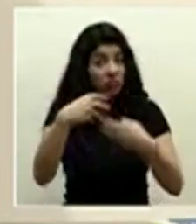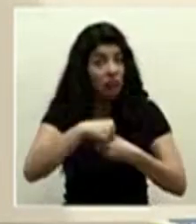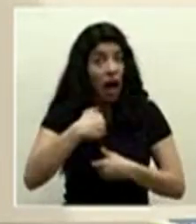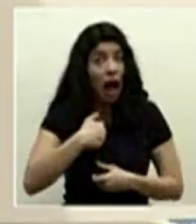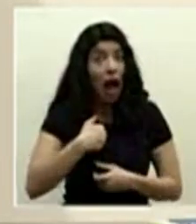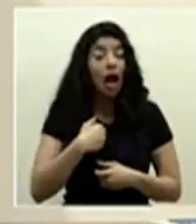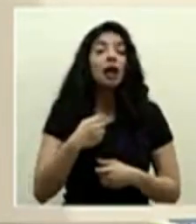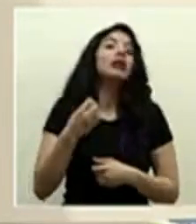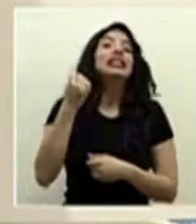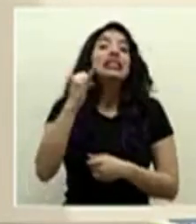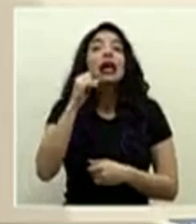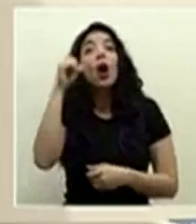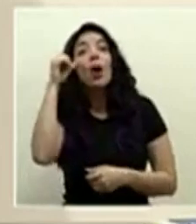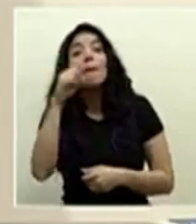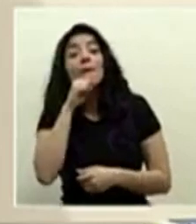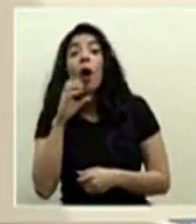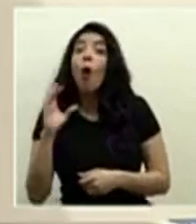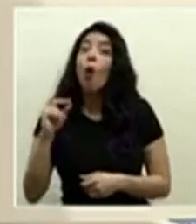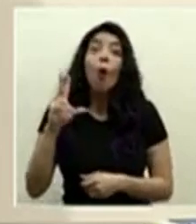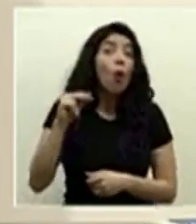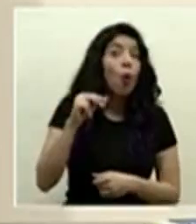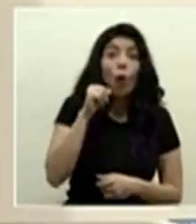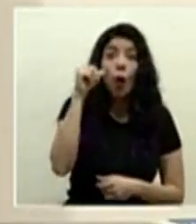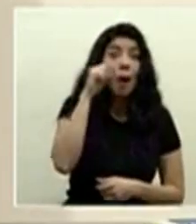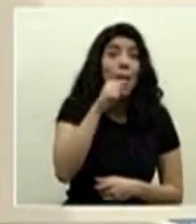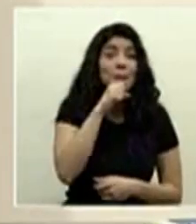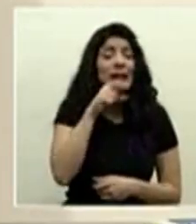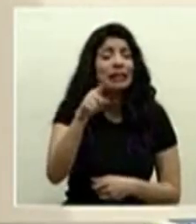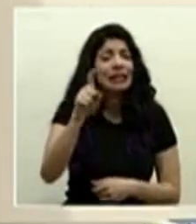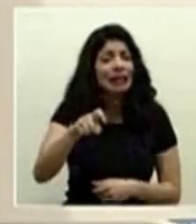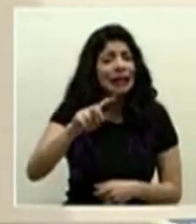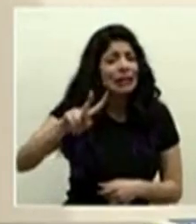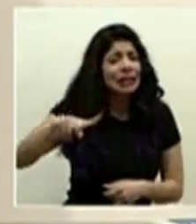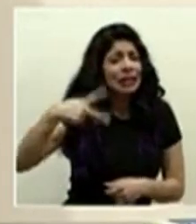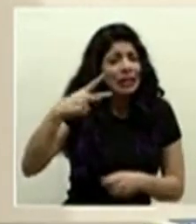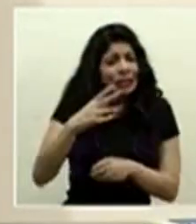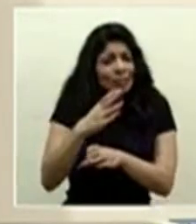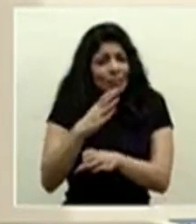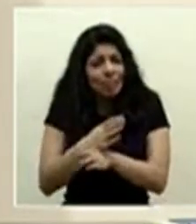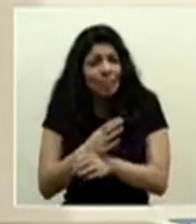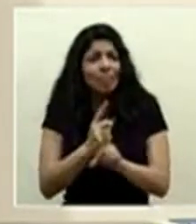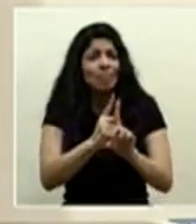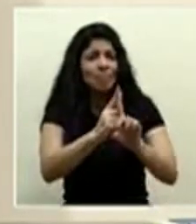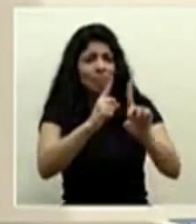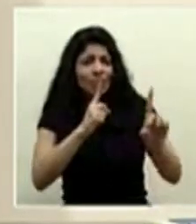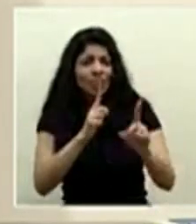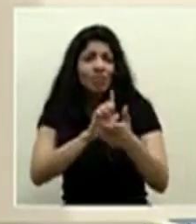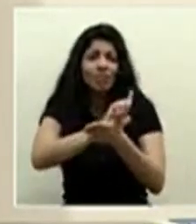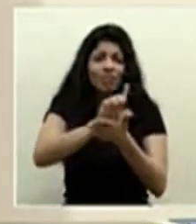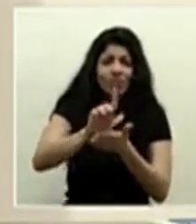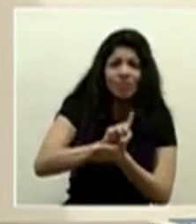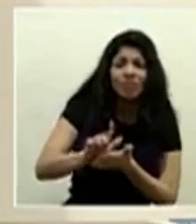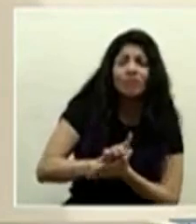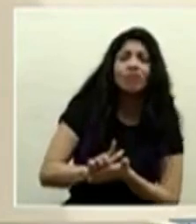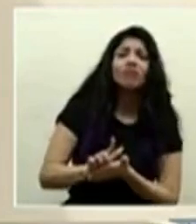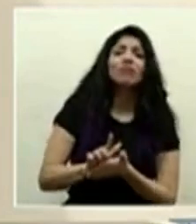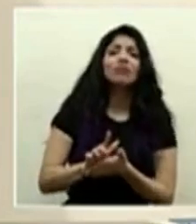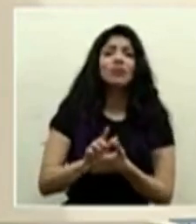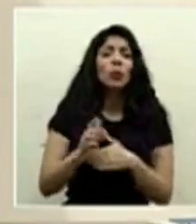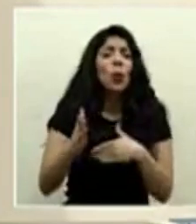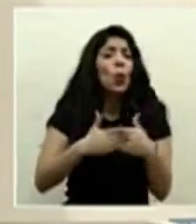adultos mayores o no a cuidarse a extremar las medidas de higiene de distanciamiento físico de